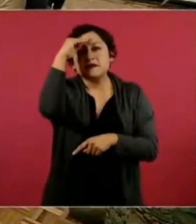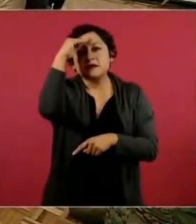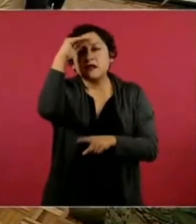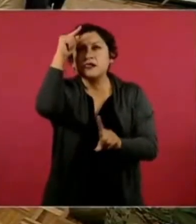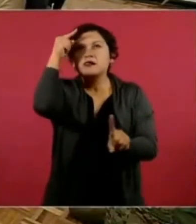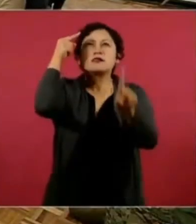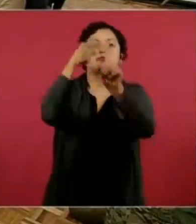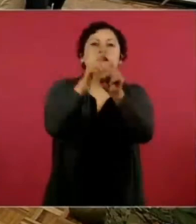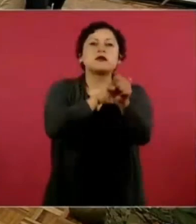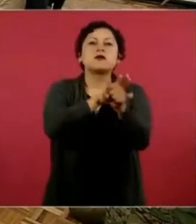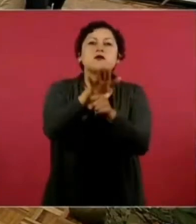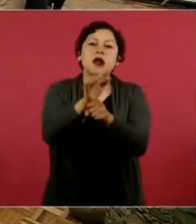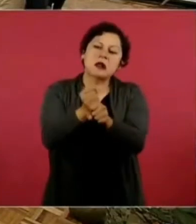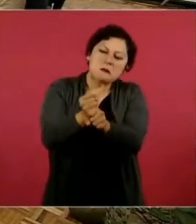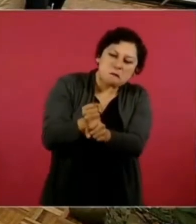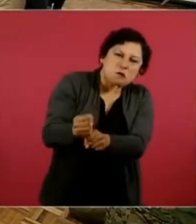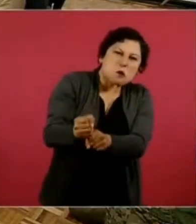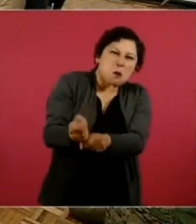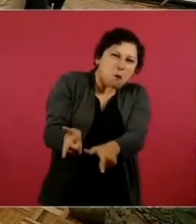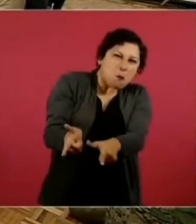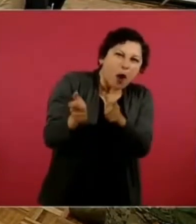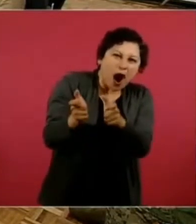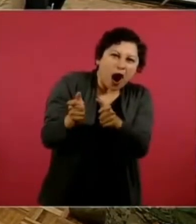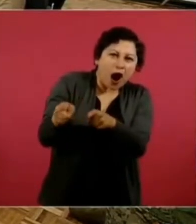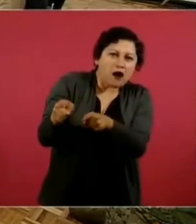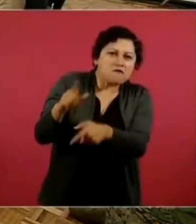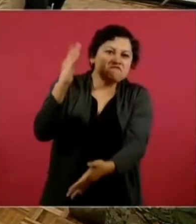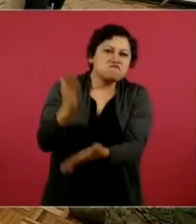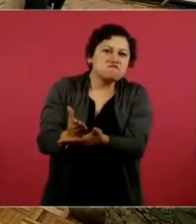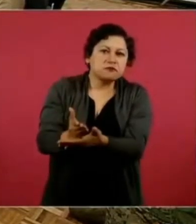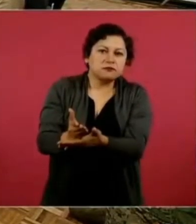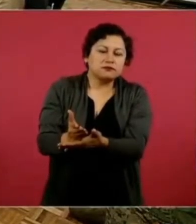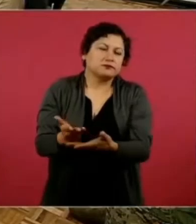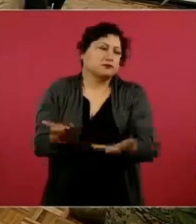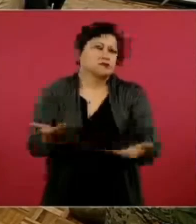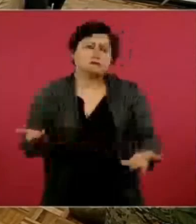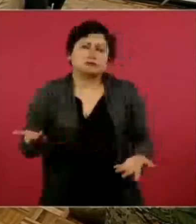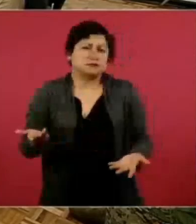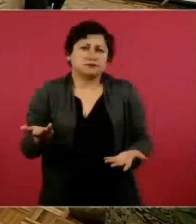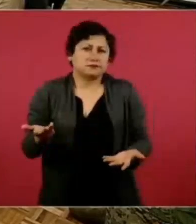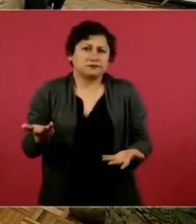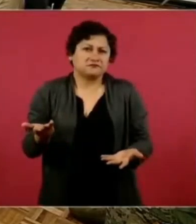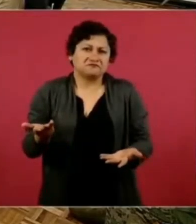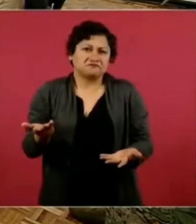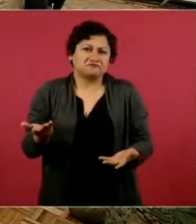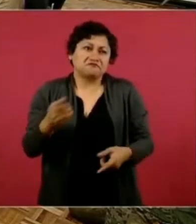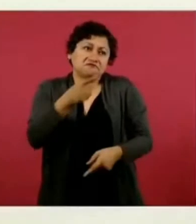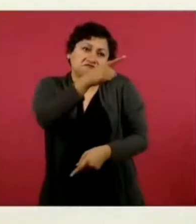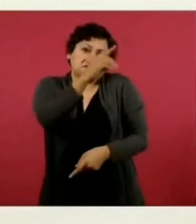fuerza y que el mal hay que enfrentarlo haciendo el mal.